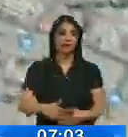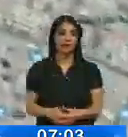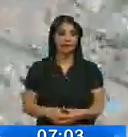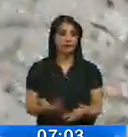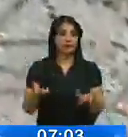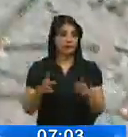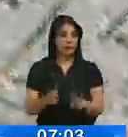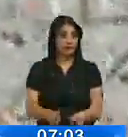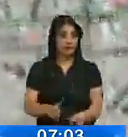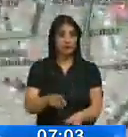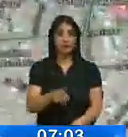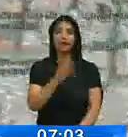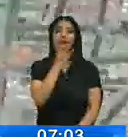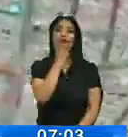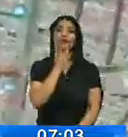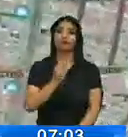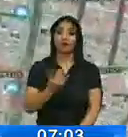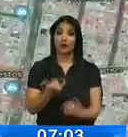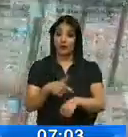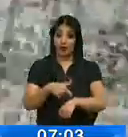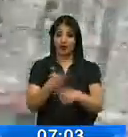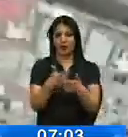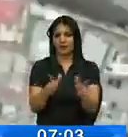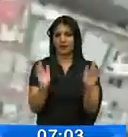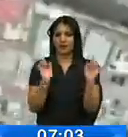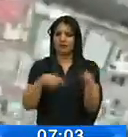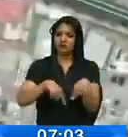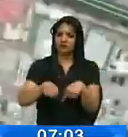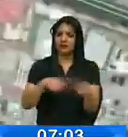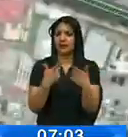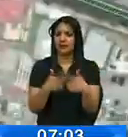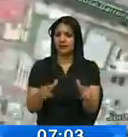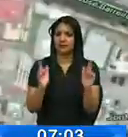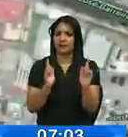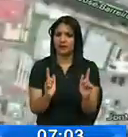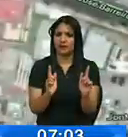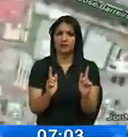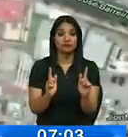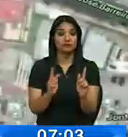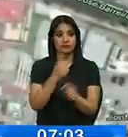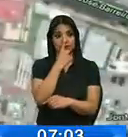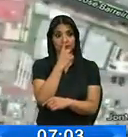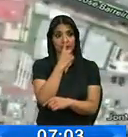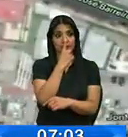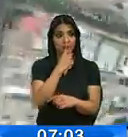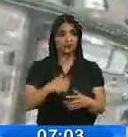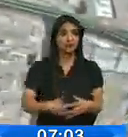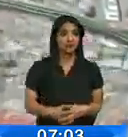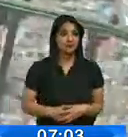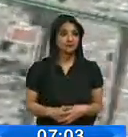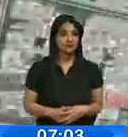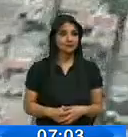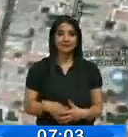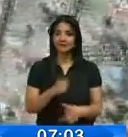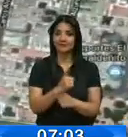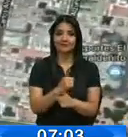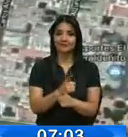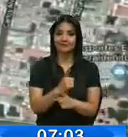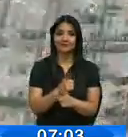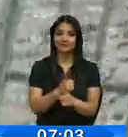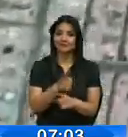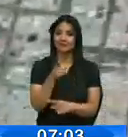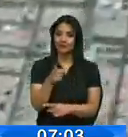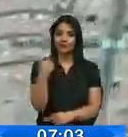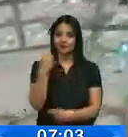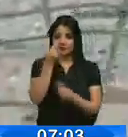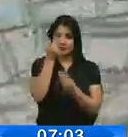está la Eloy Alfaro, que está, a esta hora está libre, que es una vía alterna bastante interesante, así que, vecinos queridos, ustedes